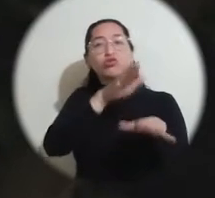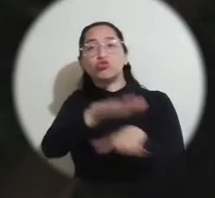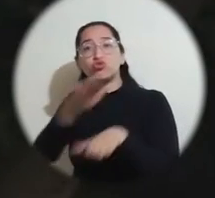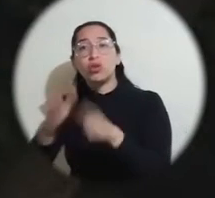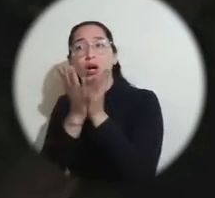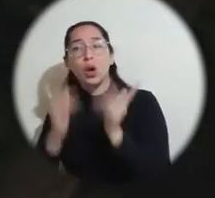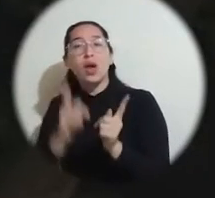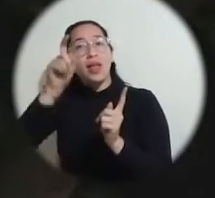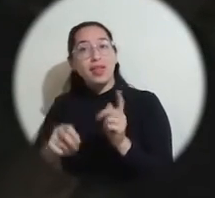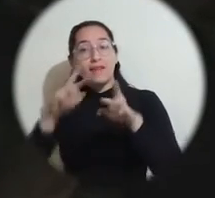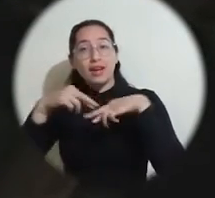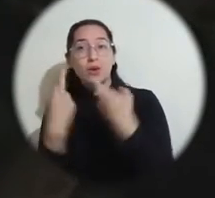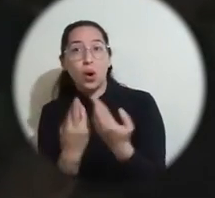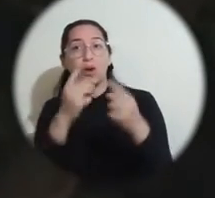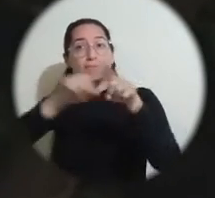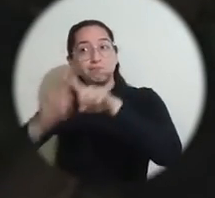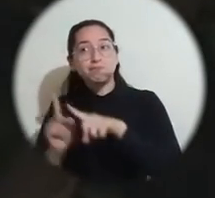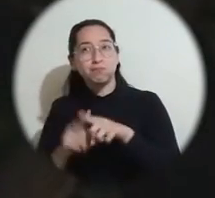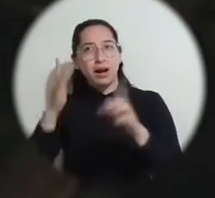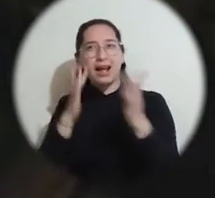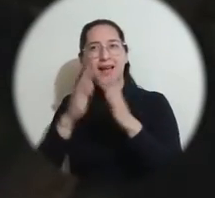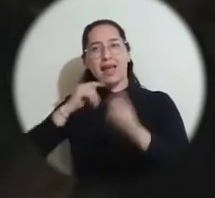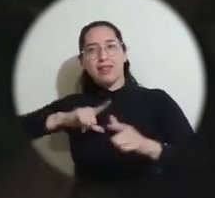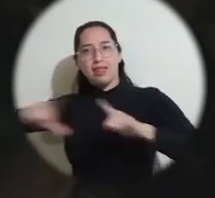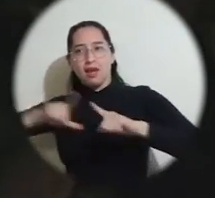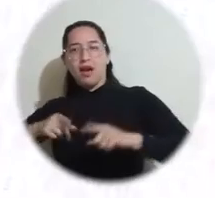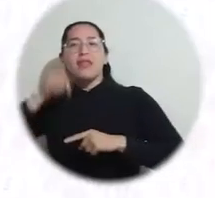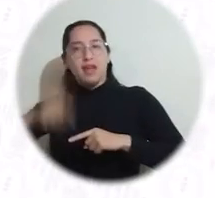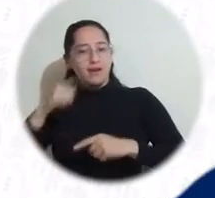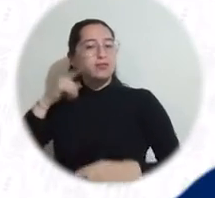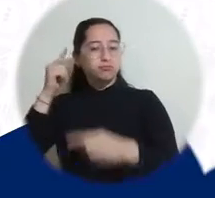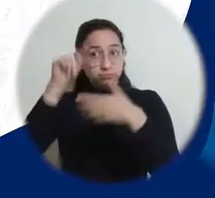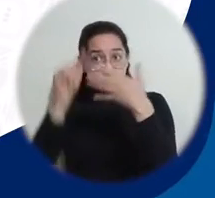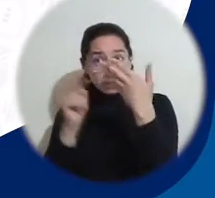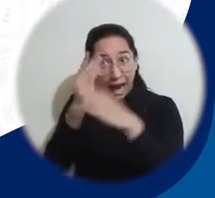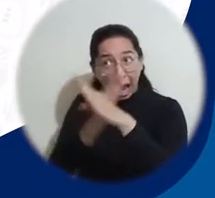con representantes estudiantiles, funcionarios y líderes comunales.